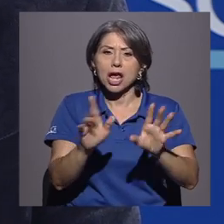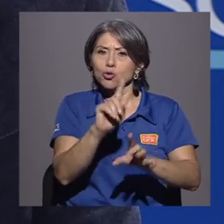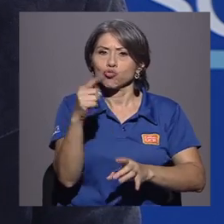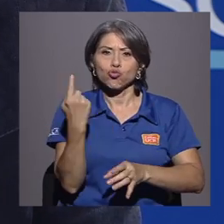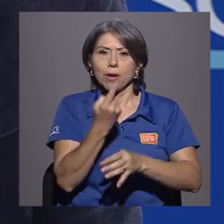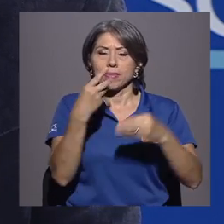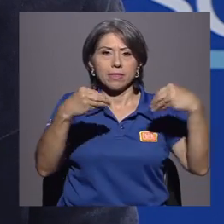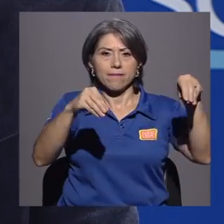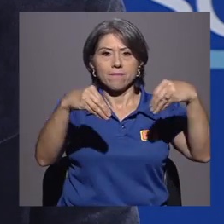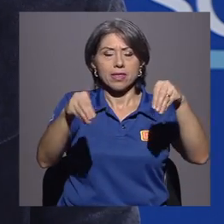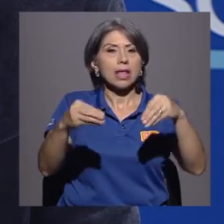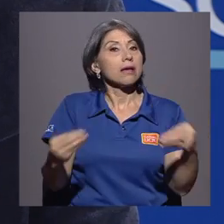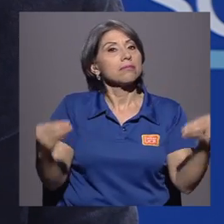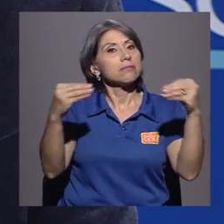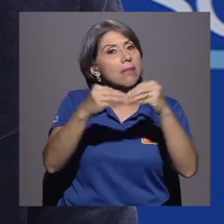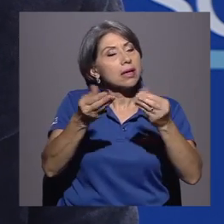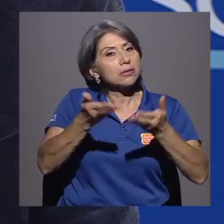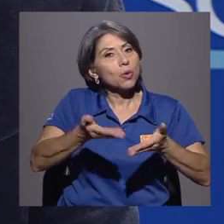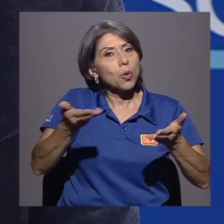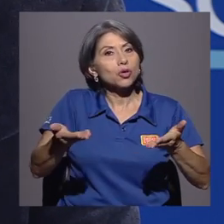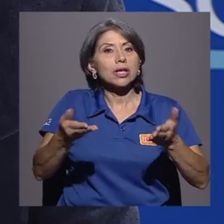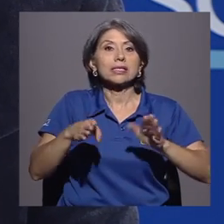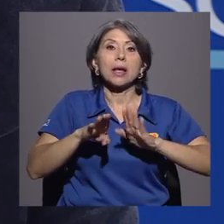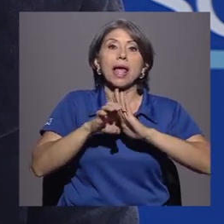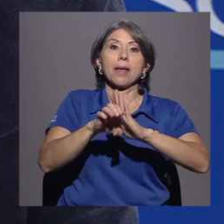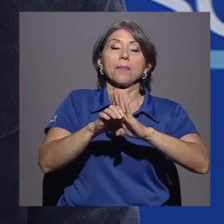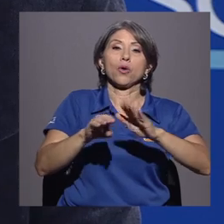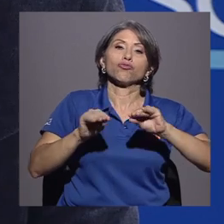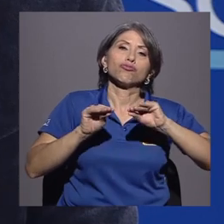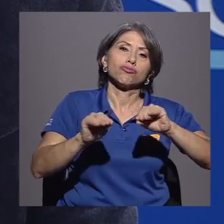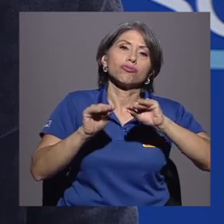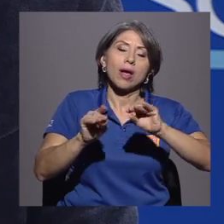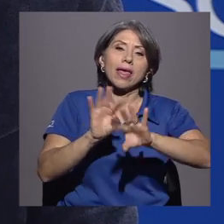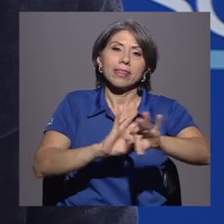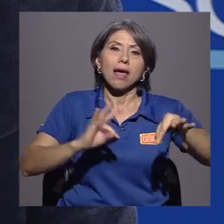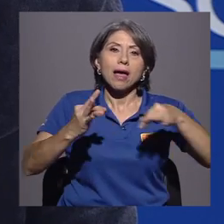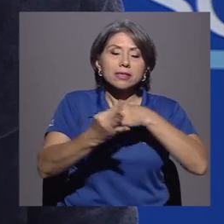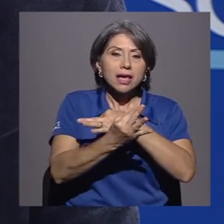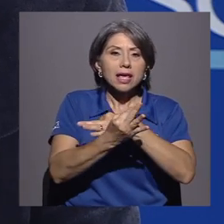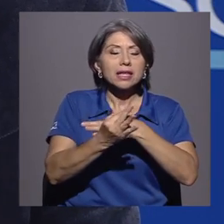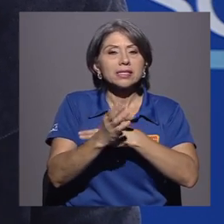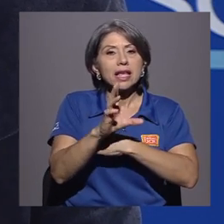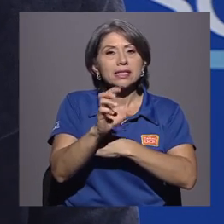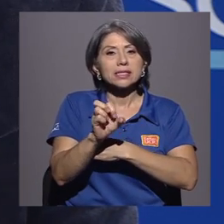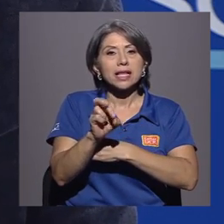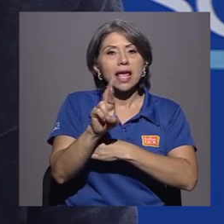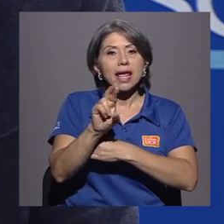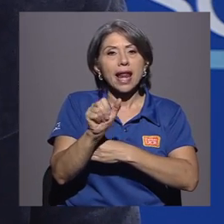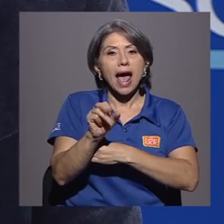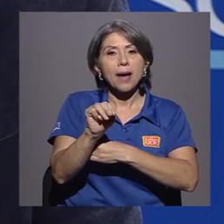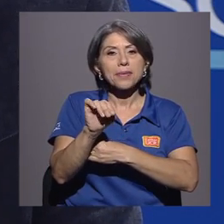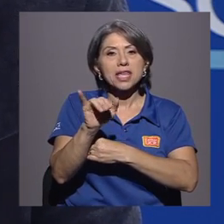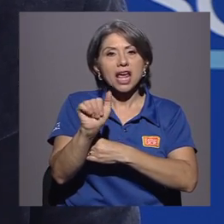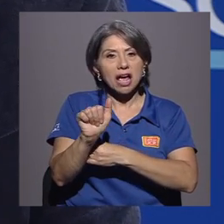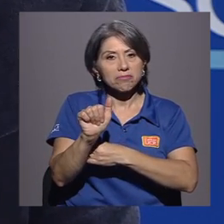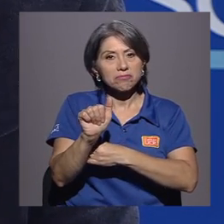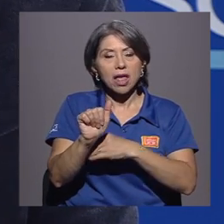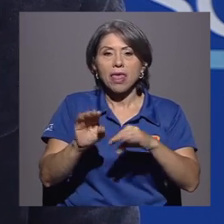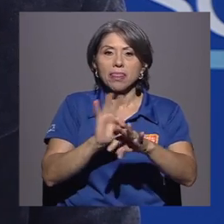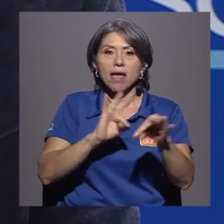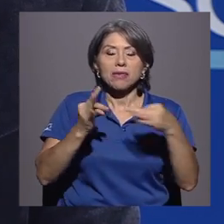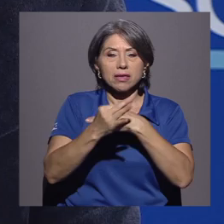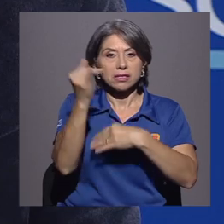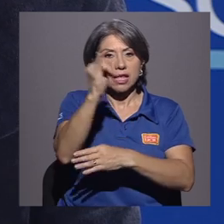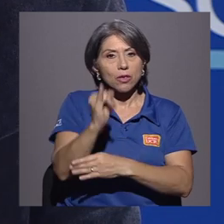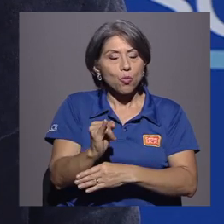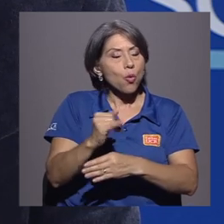Hay más cosas, ¿verdad? Como hay talleres de cerámica, de dibujo, para cualquier persona